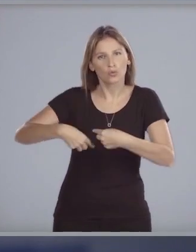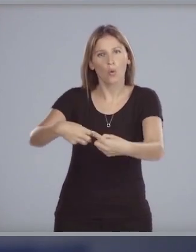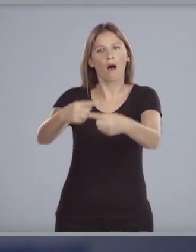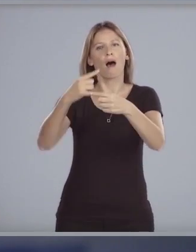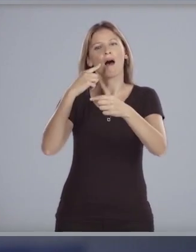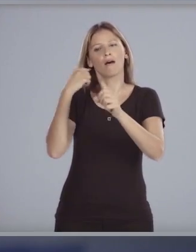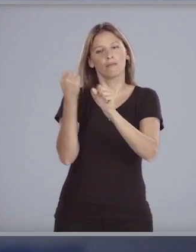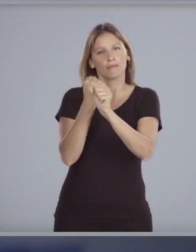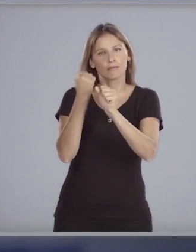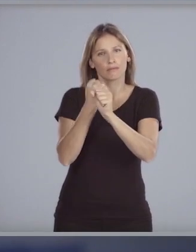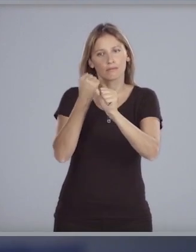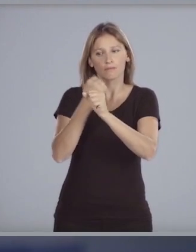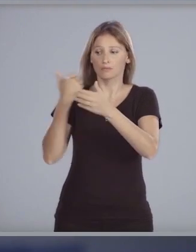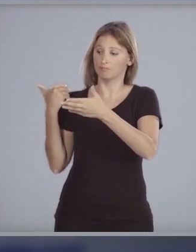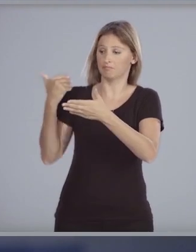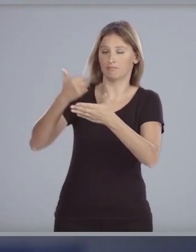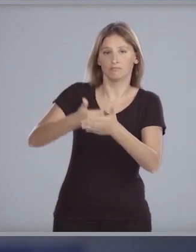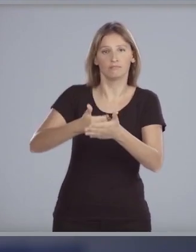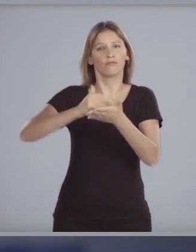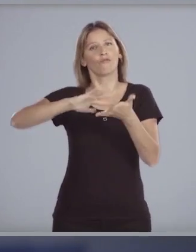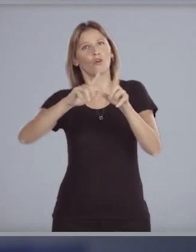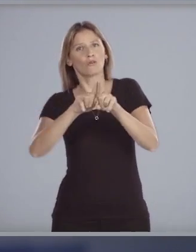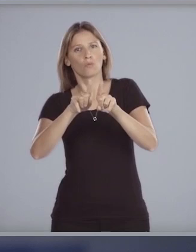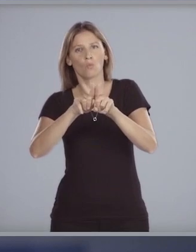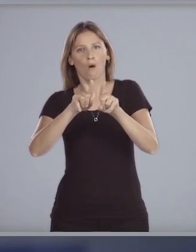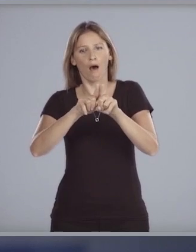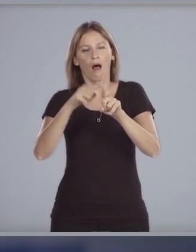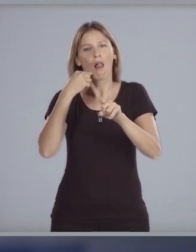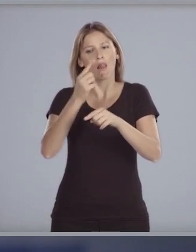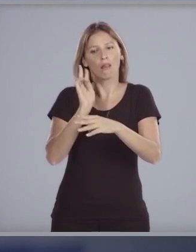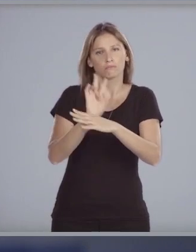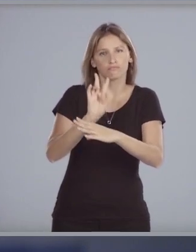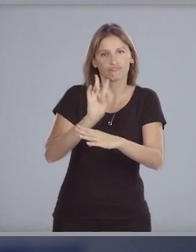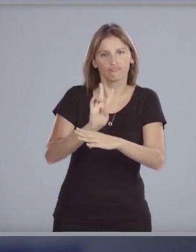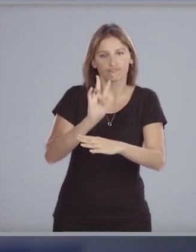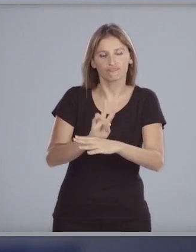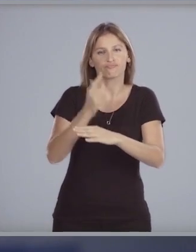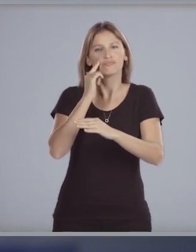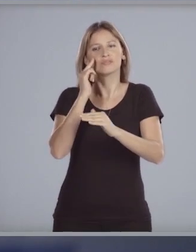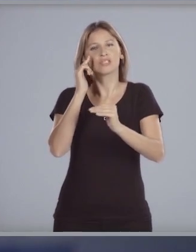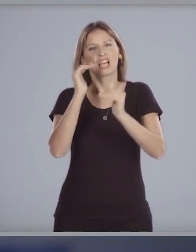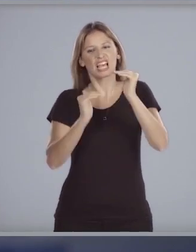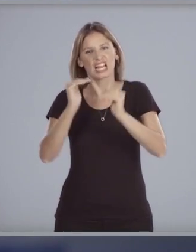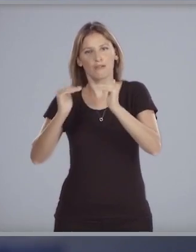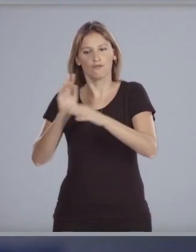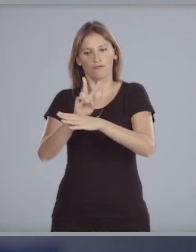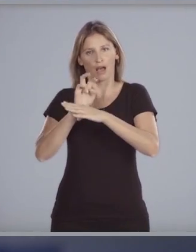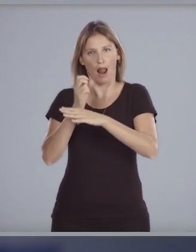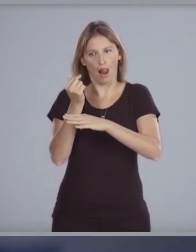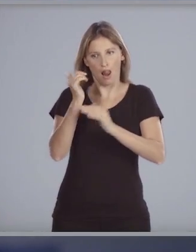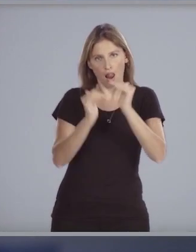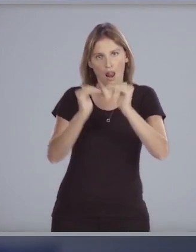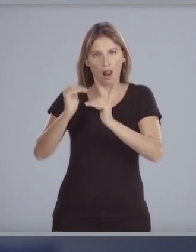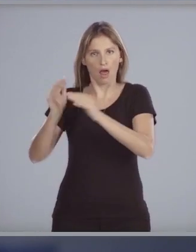continuaremos la línea trazada hasta el momento a través del control del equilibrio fiscal